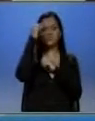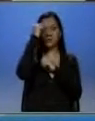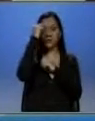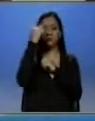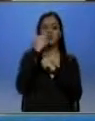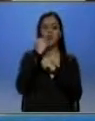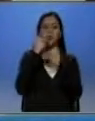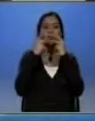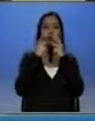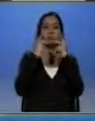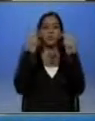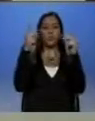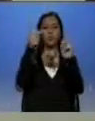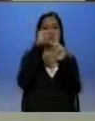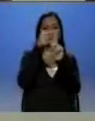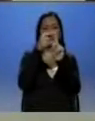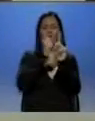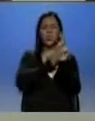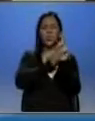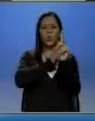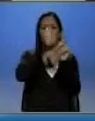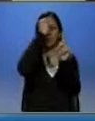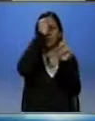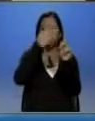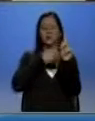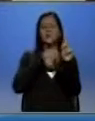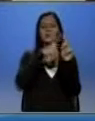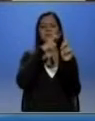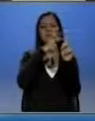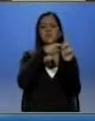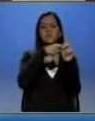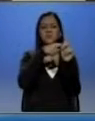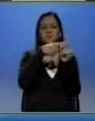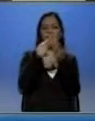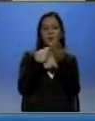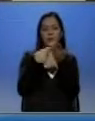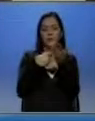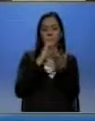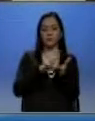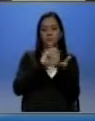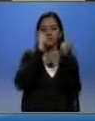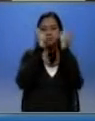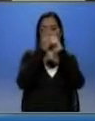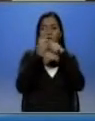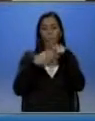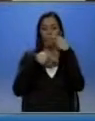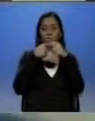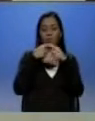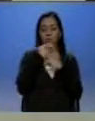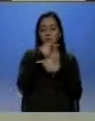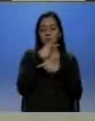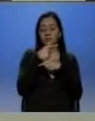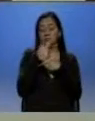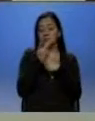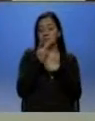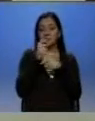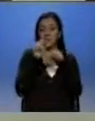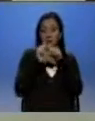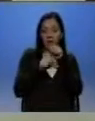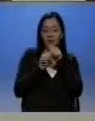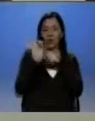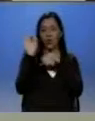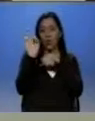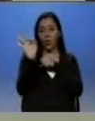público, insisto, el único dueño de la información hace los cambios pertinentes de manera que no se vaya a atentar